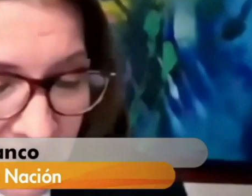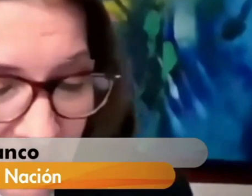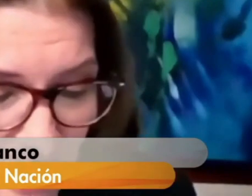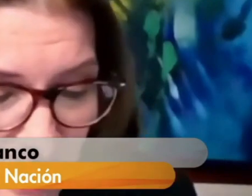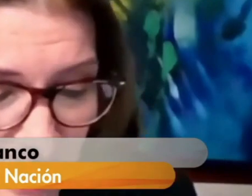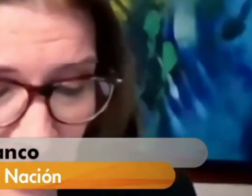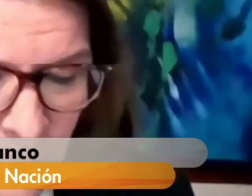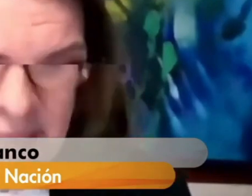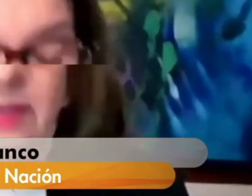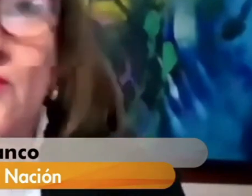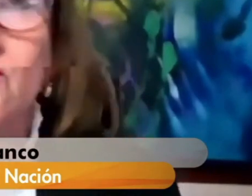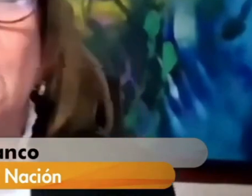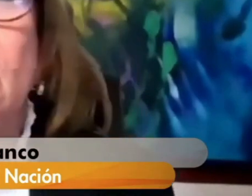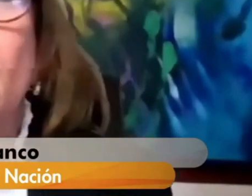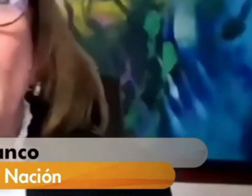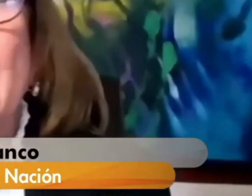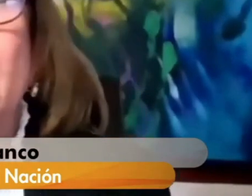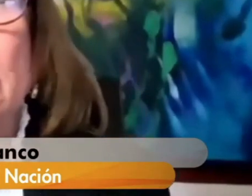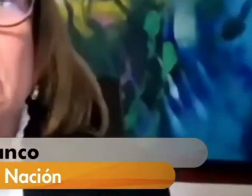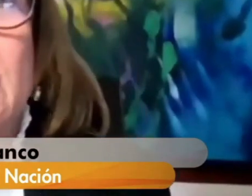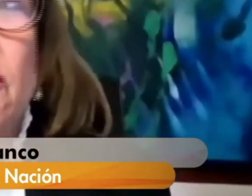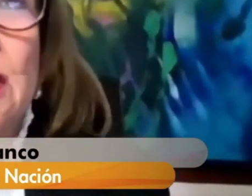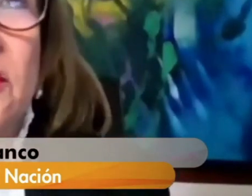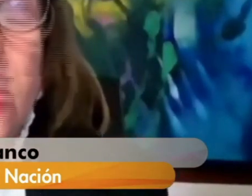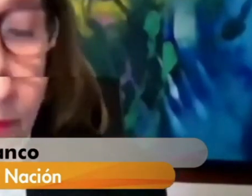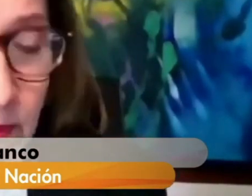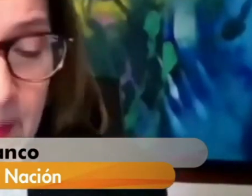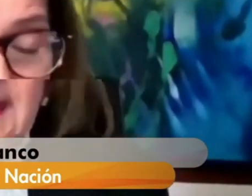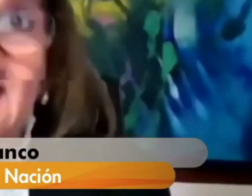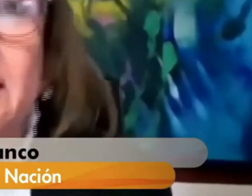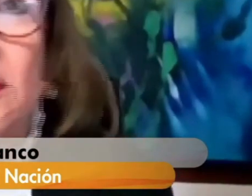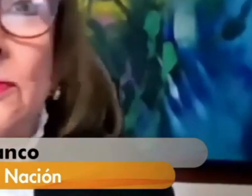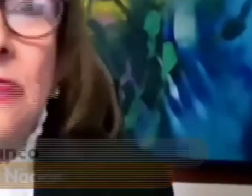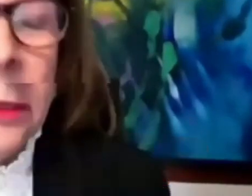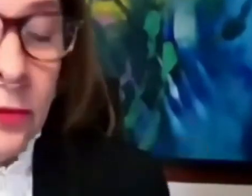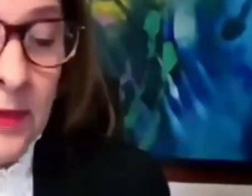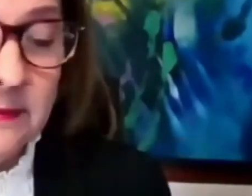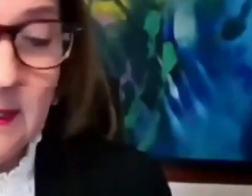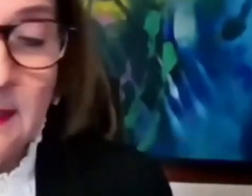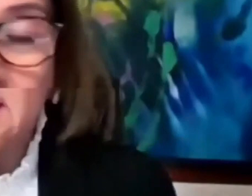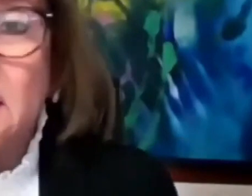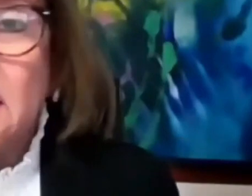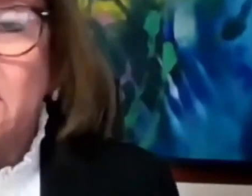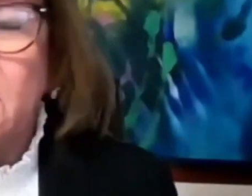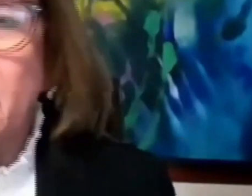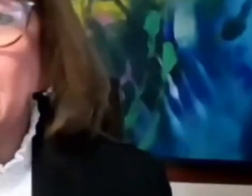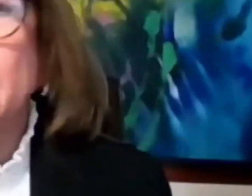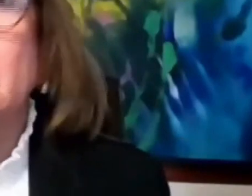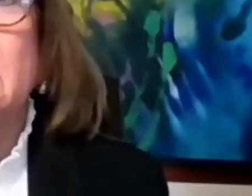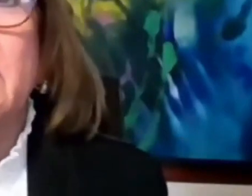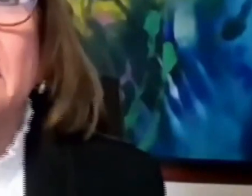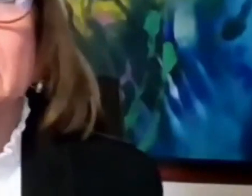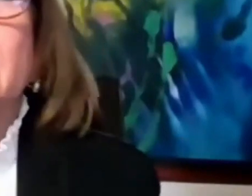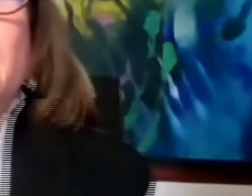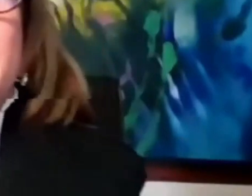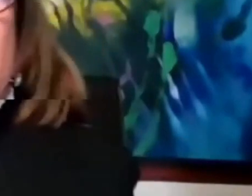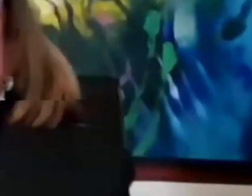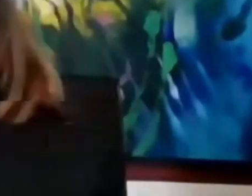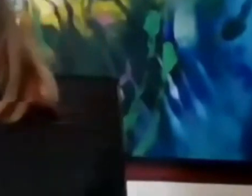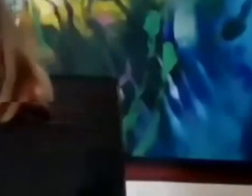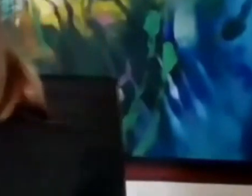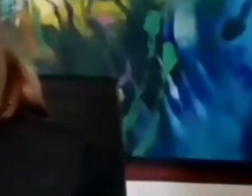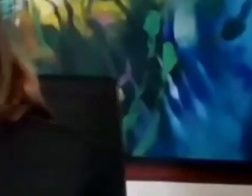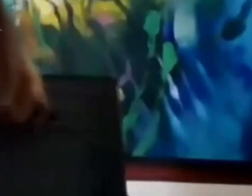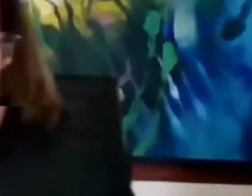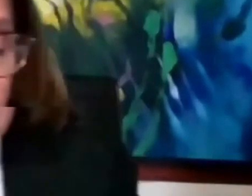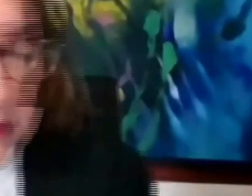a los derechos de los ciudadanos, a esos derechos fundamentales que, como lo decía la doctora Marcela, entre más garantías haya, de alguna